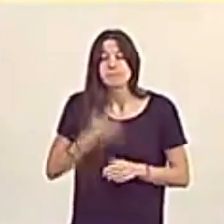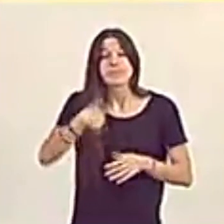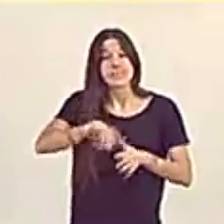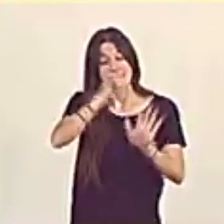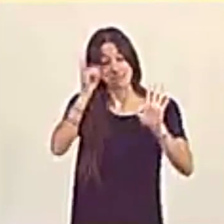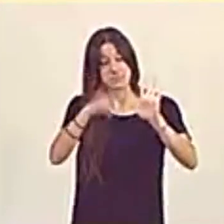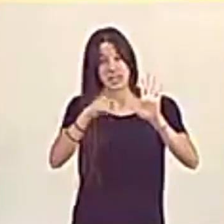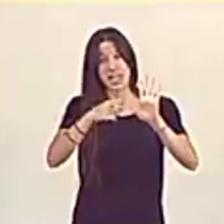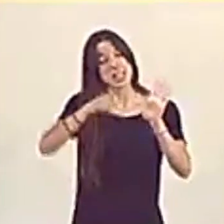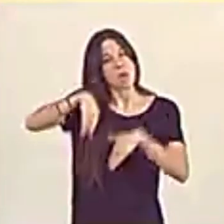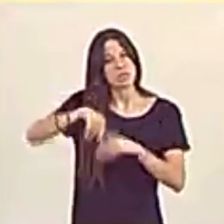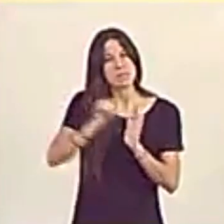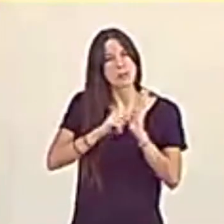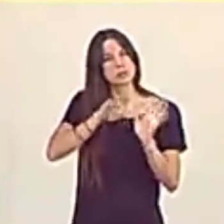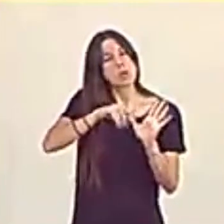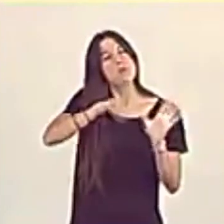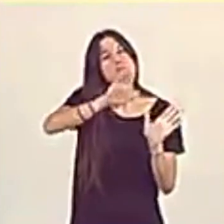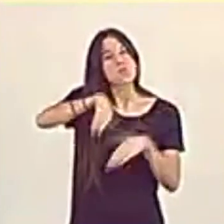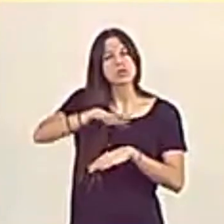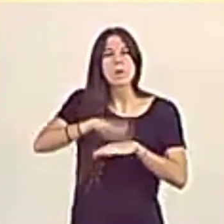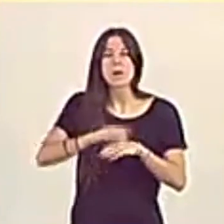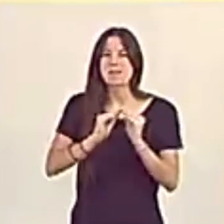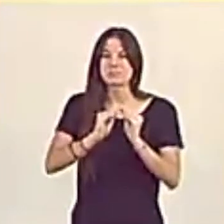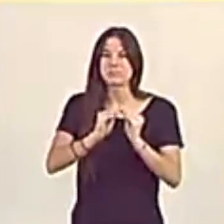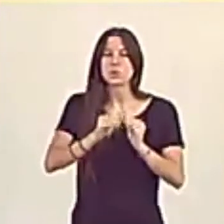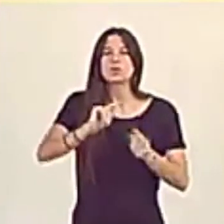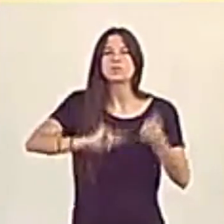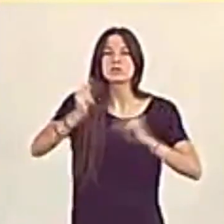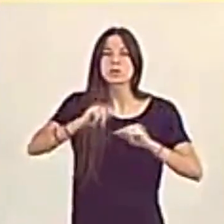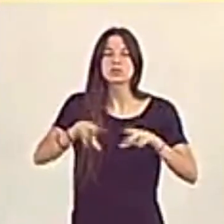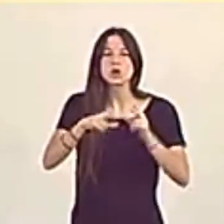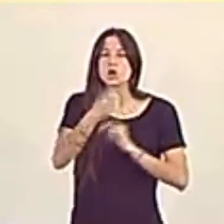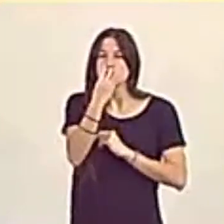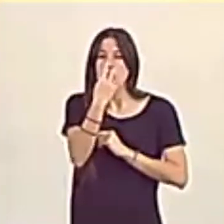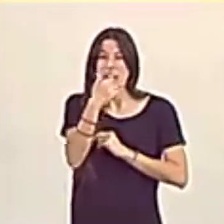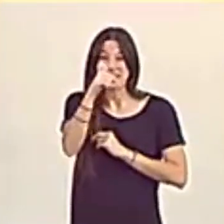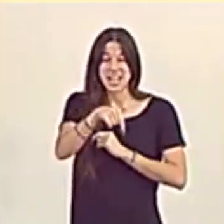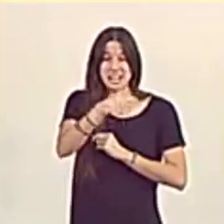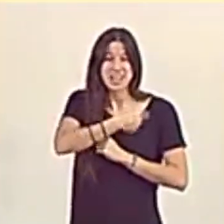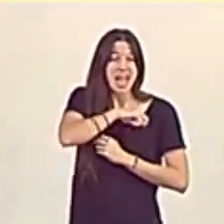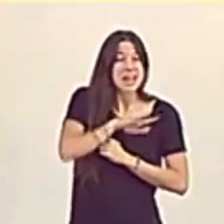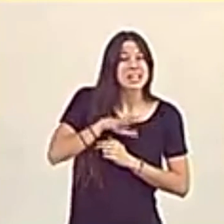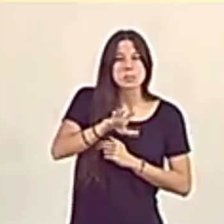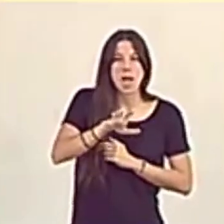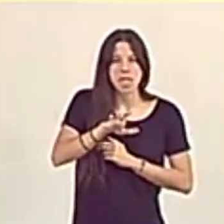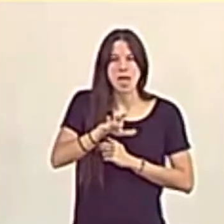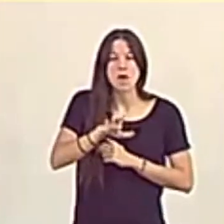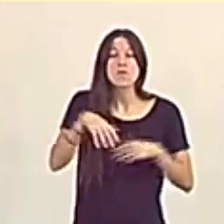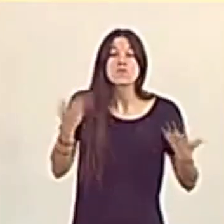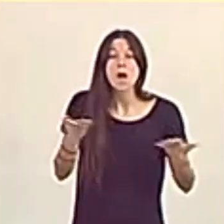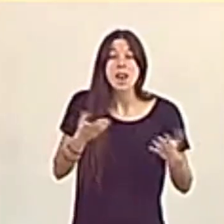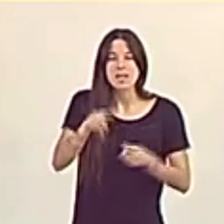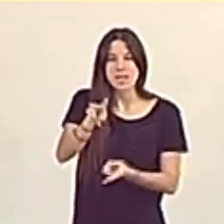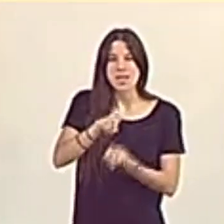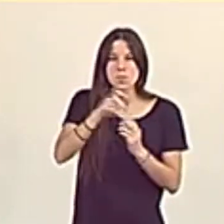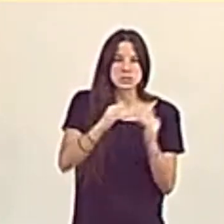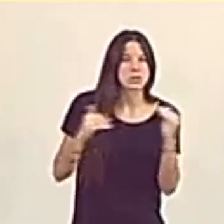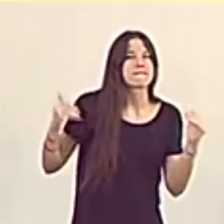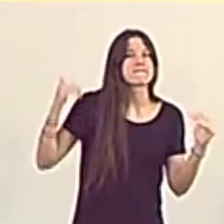última receta para confeccionar unos presupuestos socialistas en España en toda regla, que es la subida de impuestos.